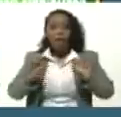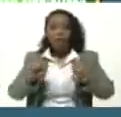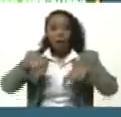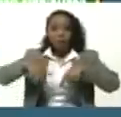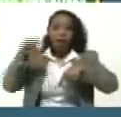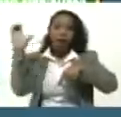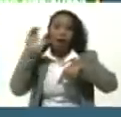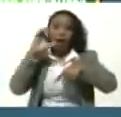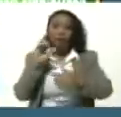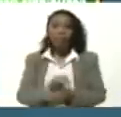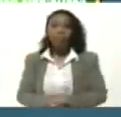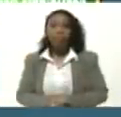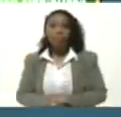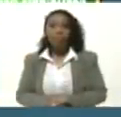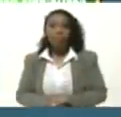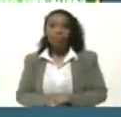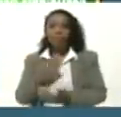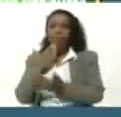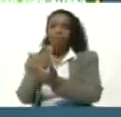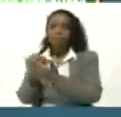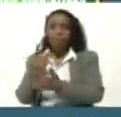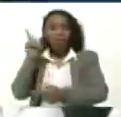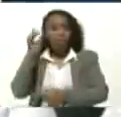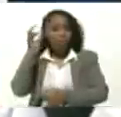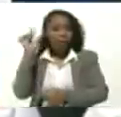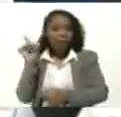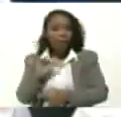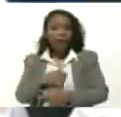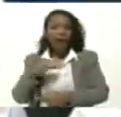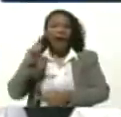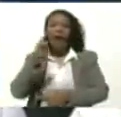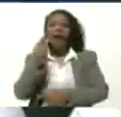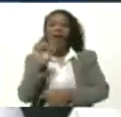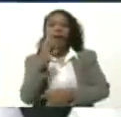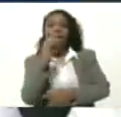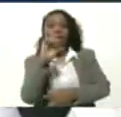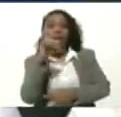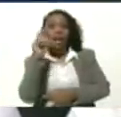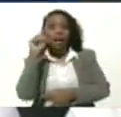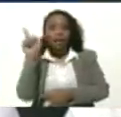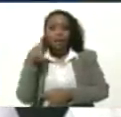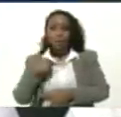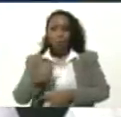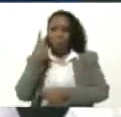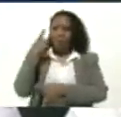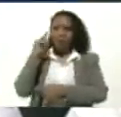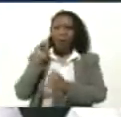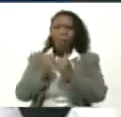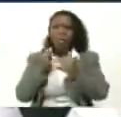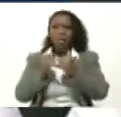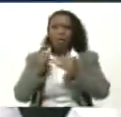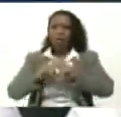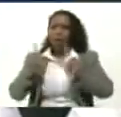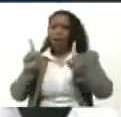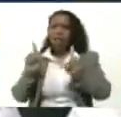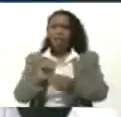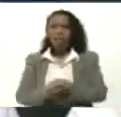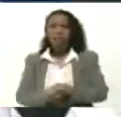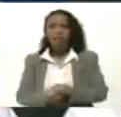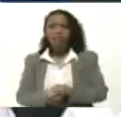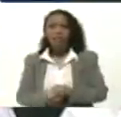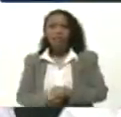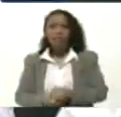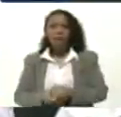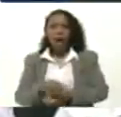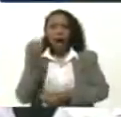Caracas Graciela Ese apellido Rapizarda Primera vez Que lo veo Siciliano Siciliano